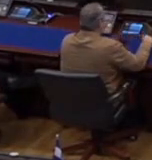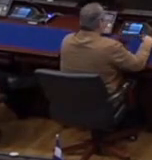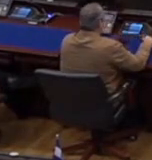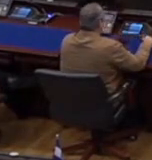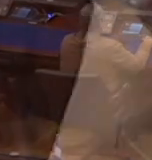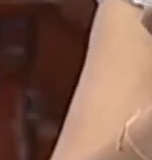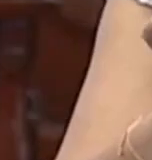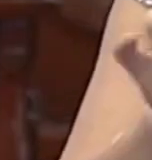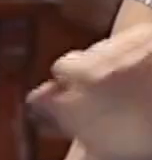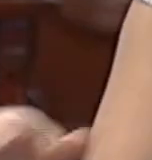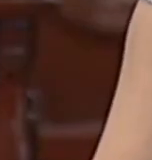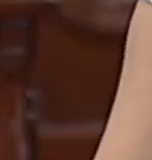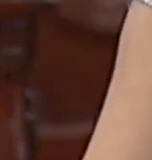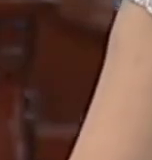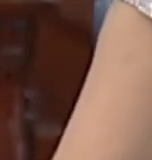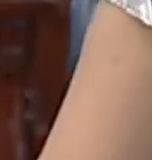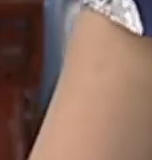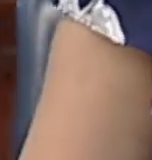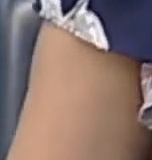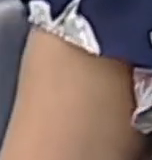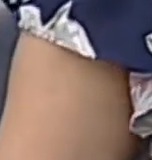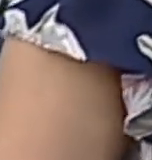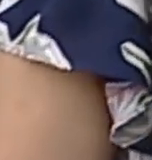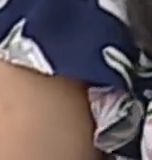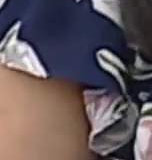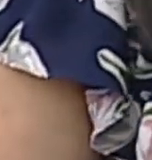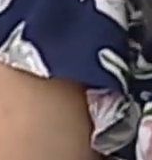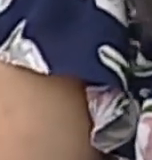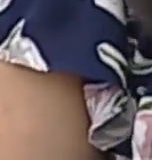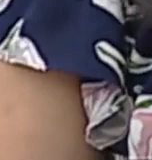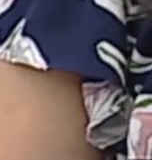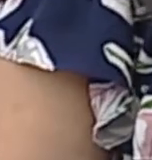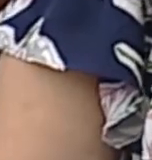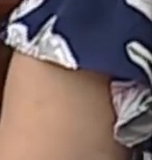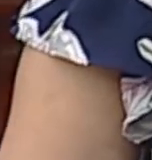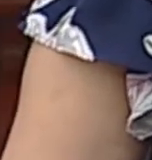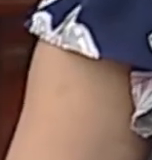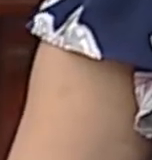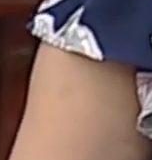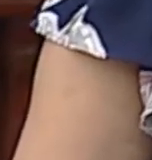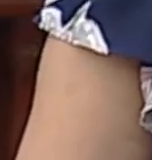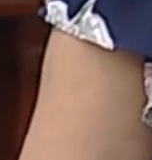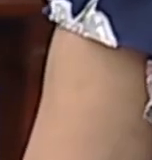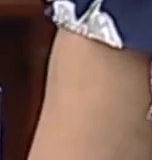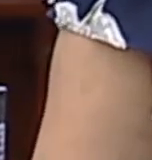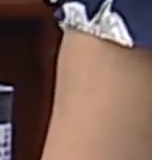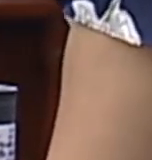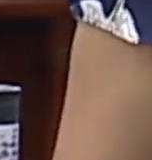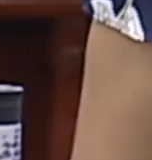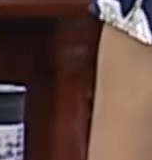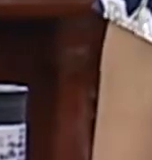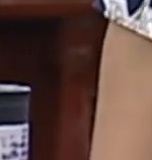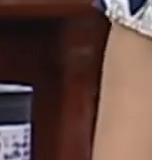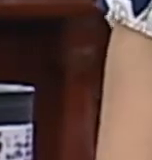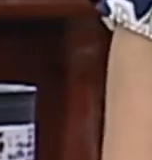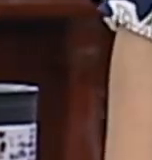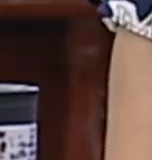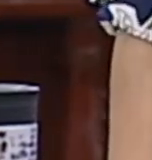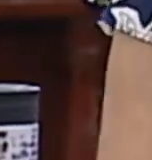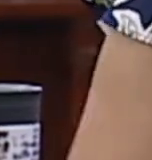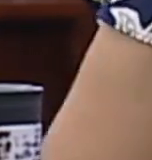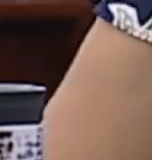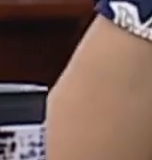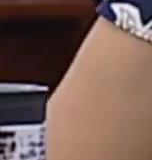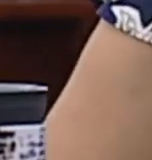gracias presidente muy buenas noches colegas diputados diputadas y el pueblo salvadoreño que ve la estación